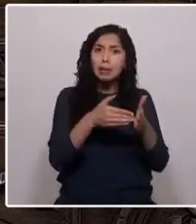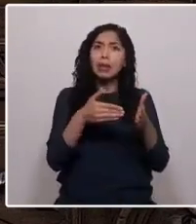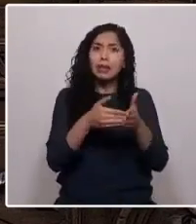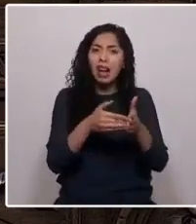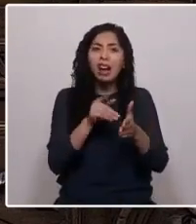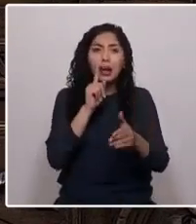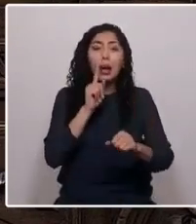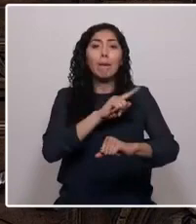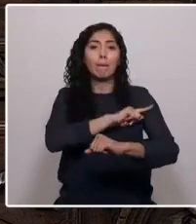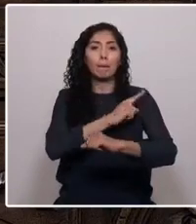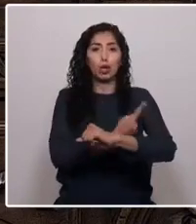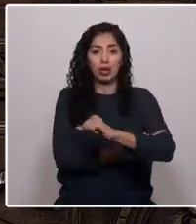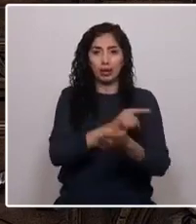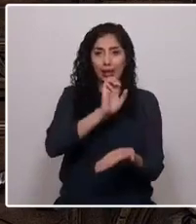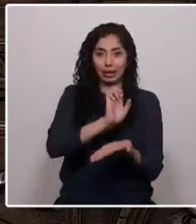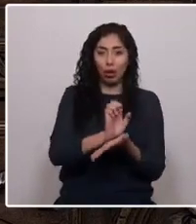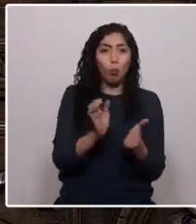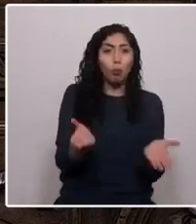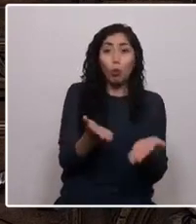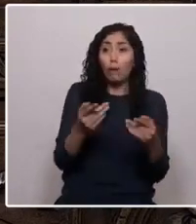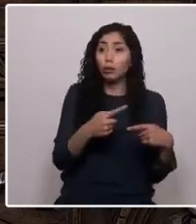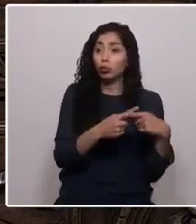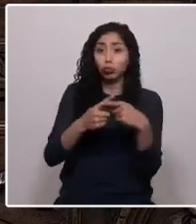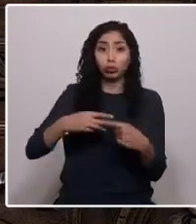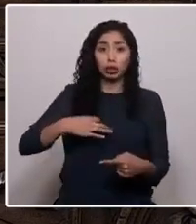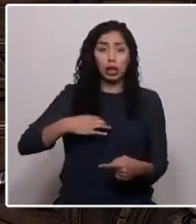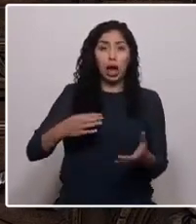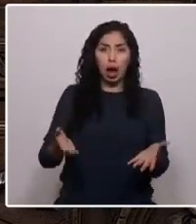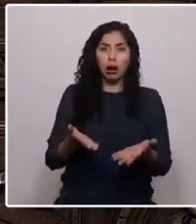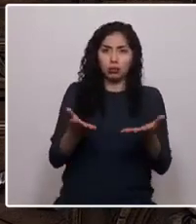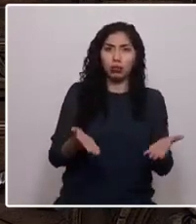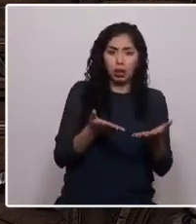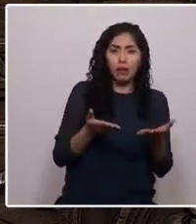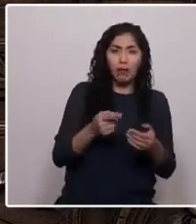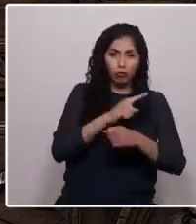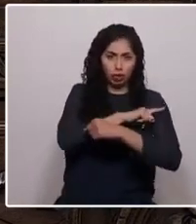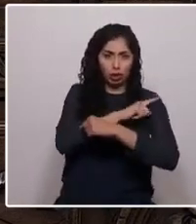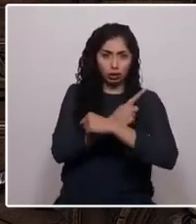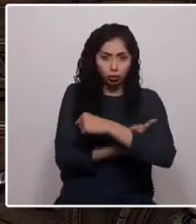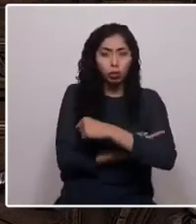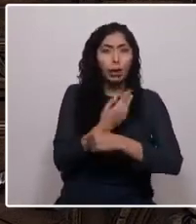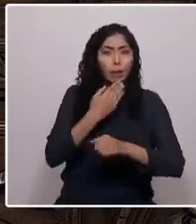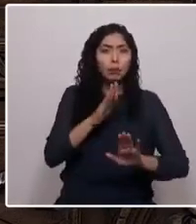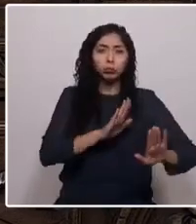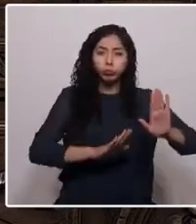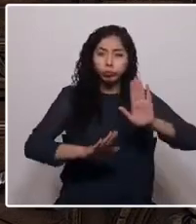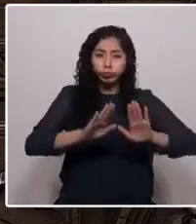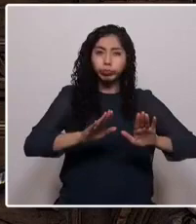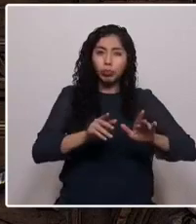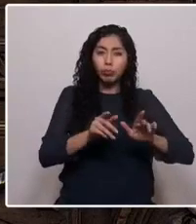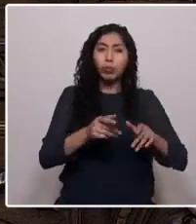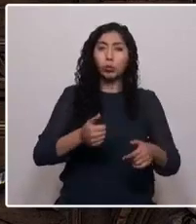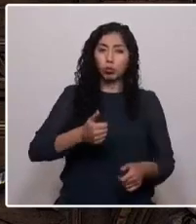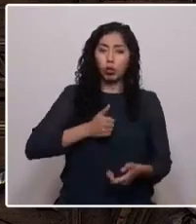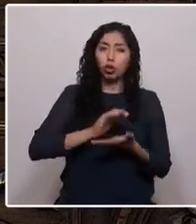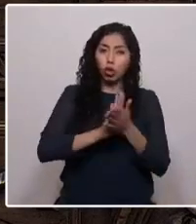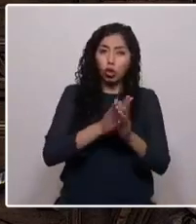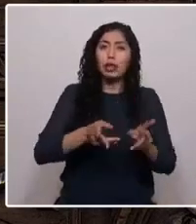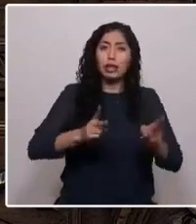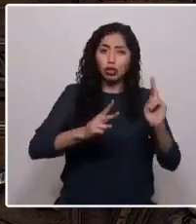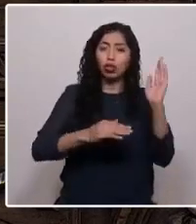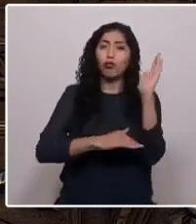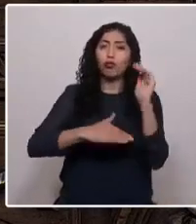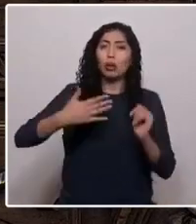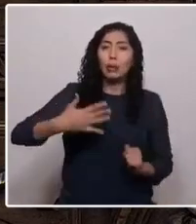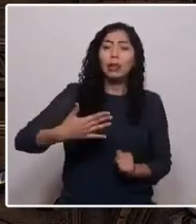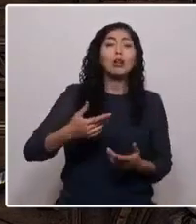y que promueva una sociedad civil activa y fortalecida resguardando profundamente los derechos fundamentales como la vida, la propiedad y